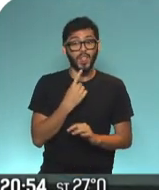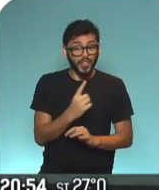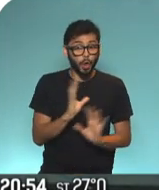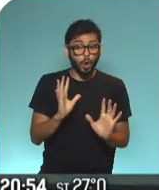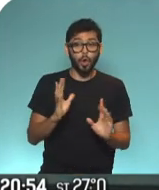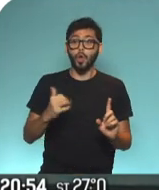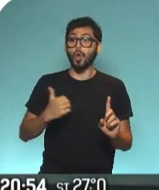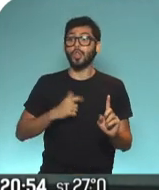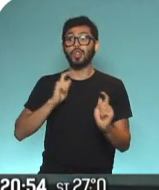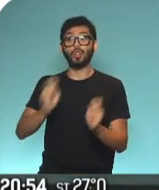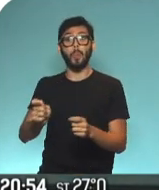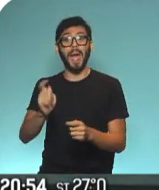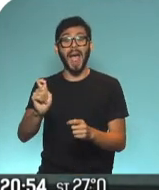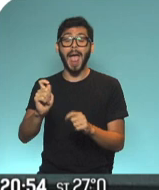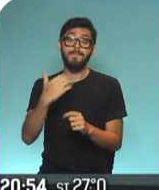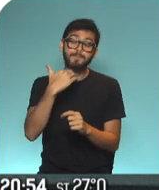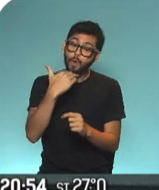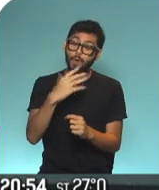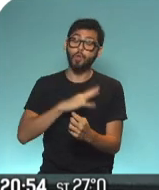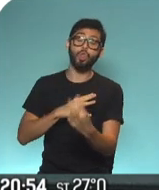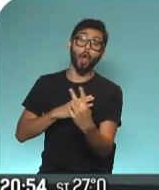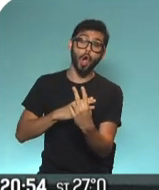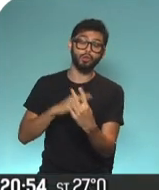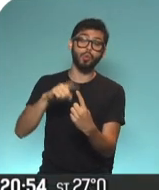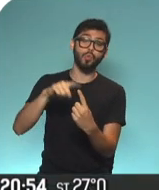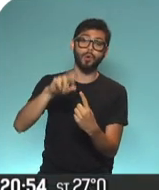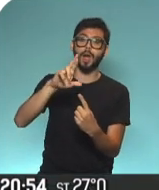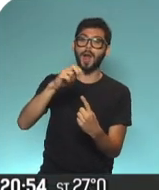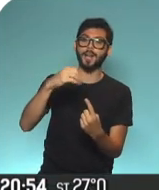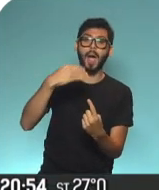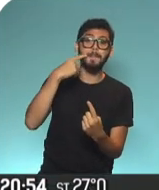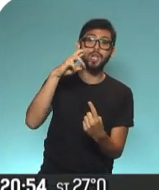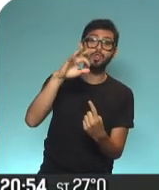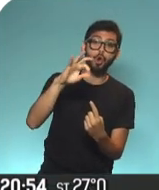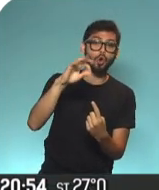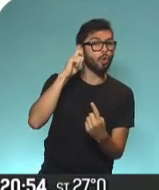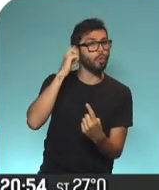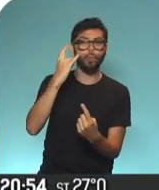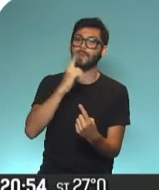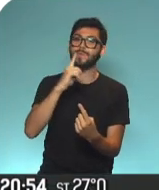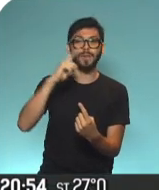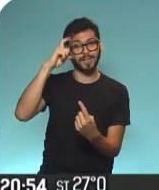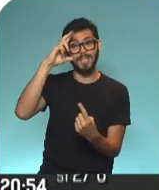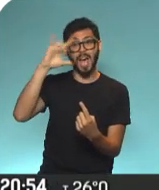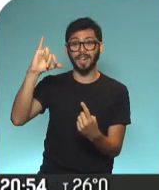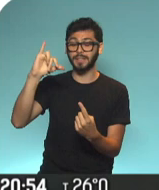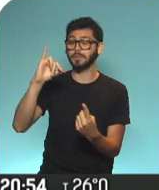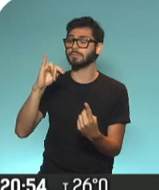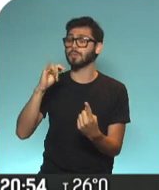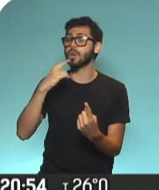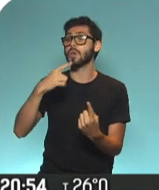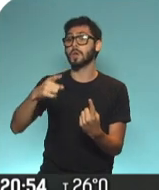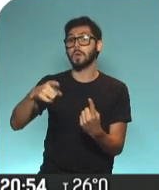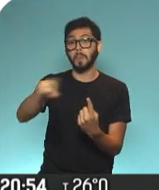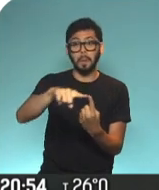reemplazo. Dio dos nombres, que son dos nombres que venían sonando. Uno es el de Ramiro Gutiérrez, que por ahí no es conocido para usted